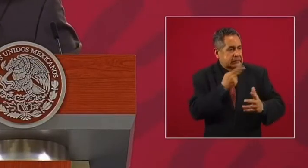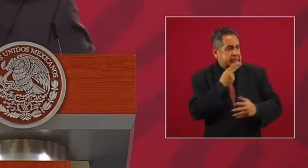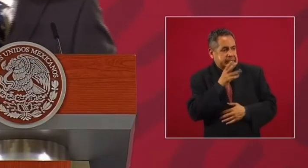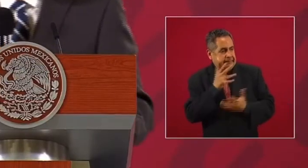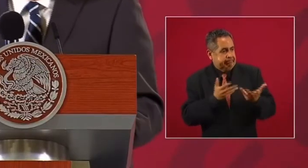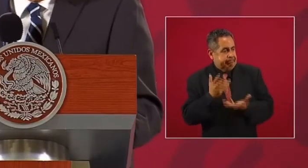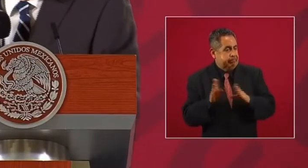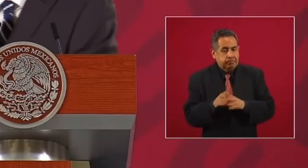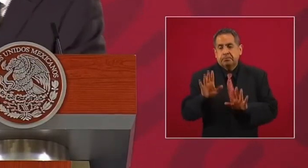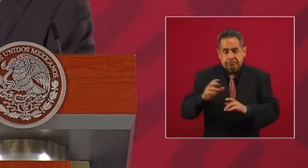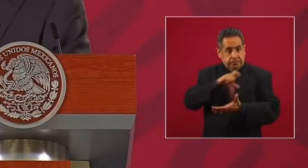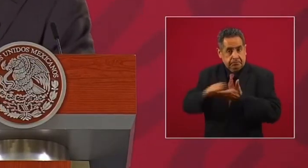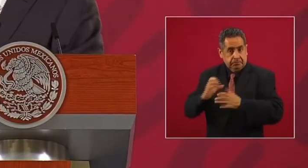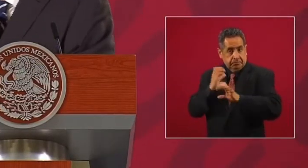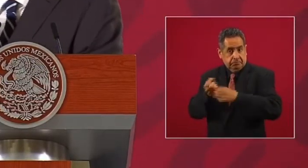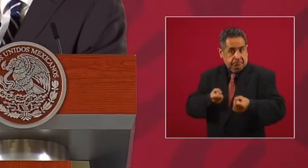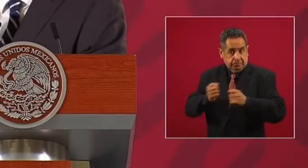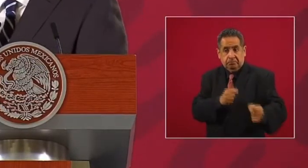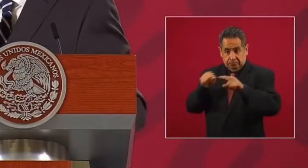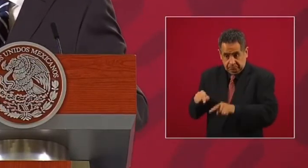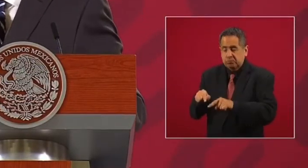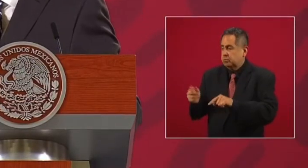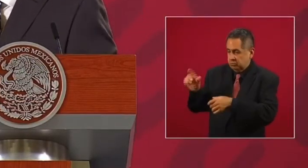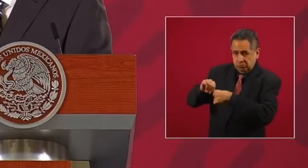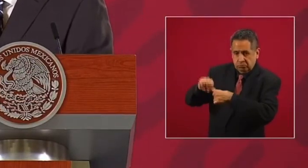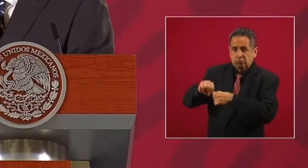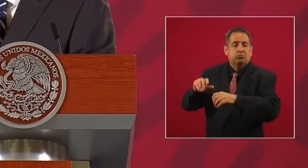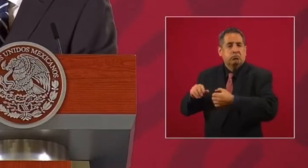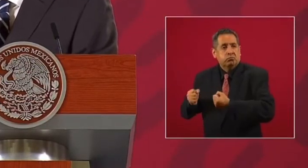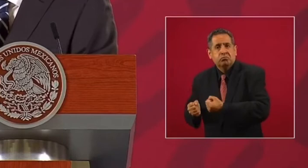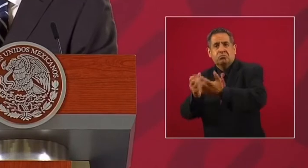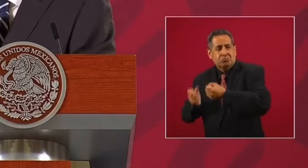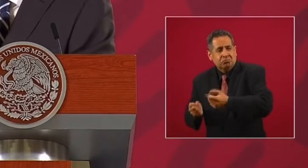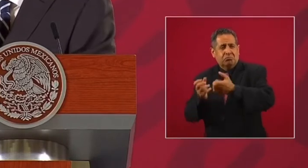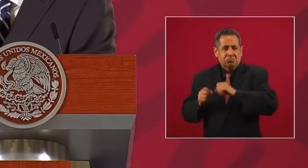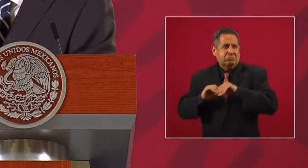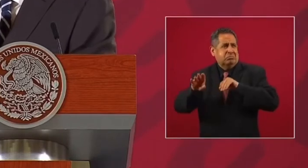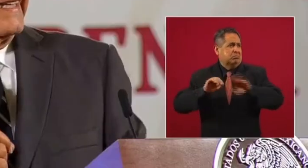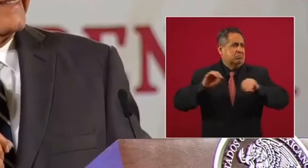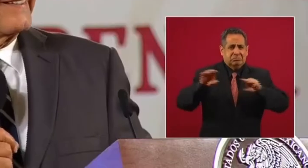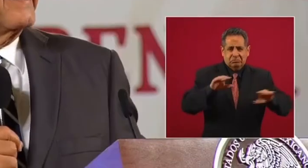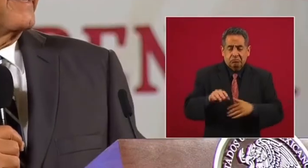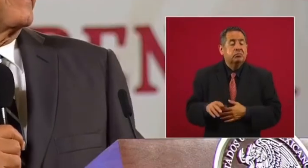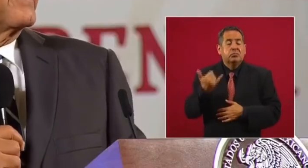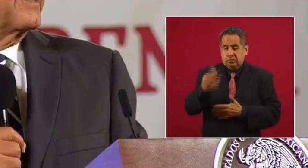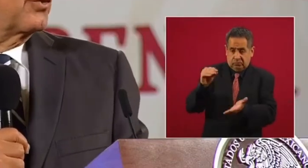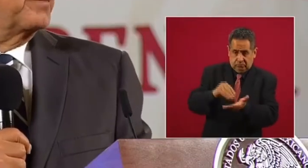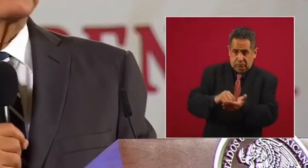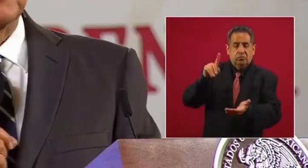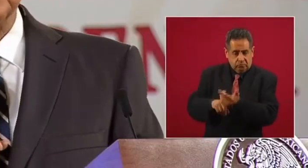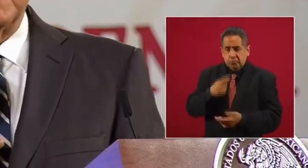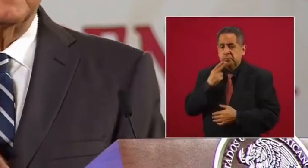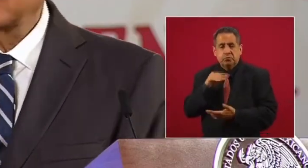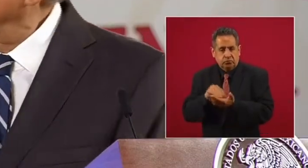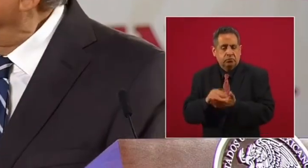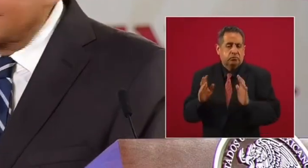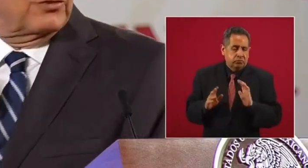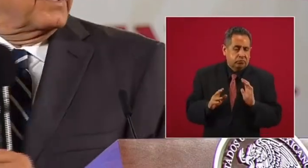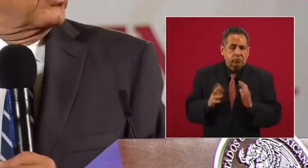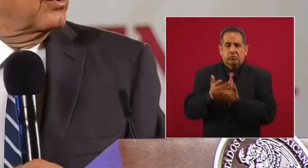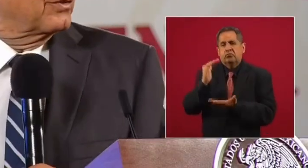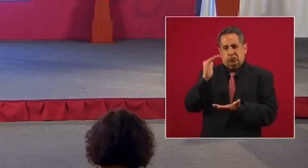Entonces, llegaron las pipas, y empezamos a abastecer con pipas, y se sigue abasteciendo con pipas, desde luego ya